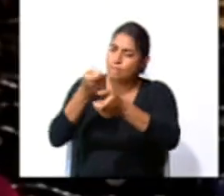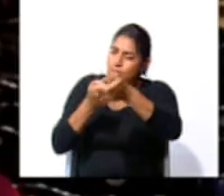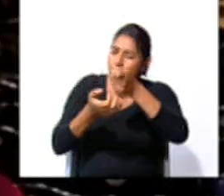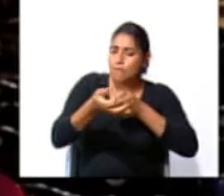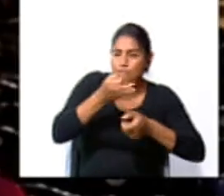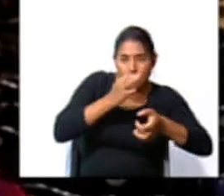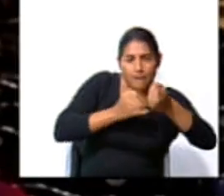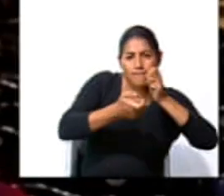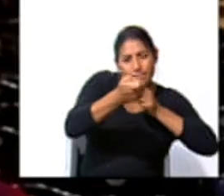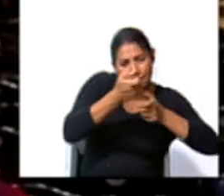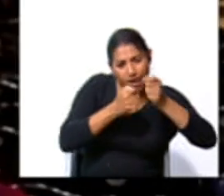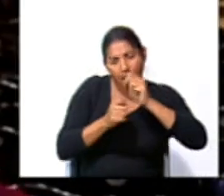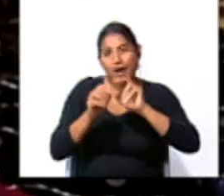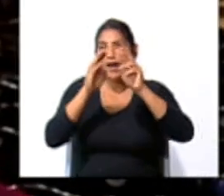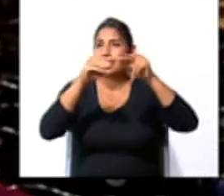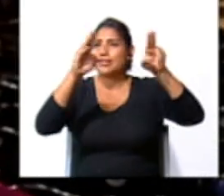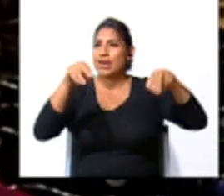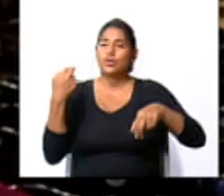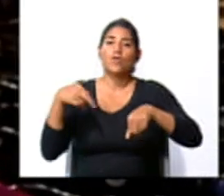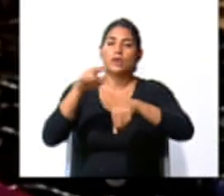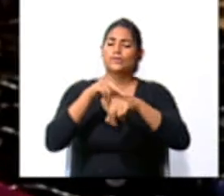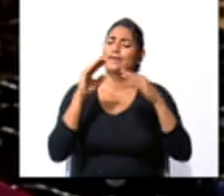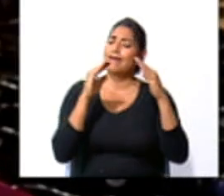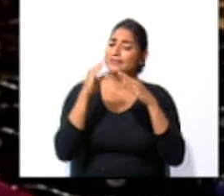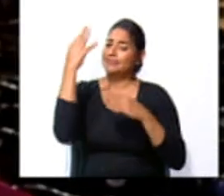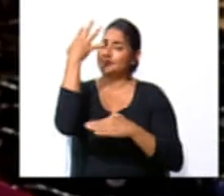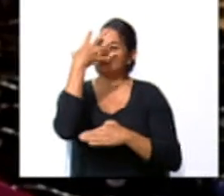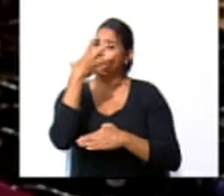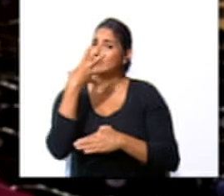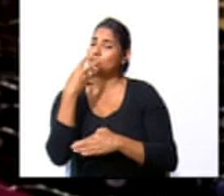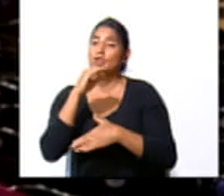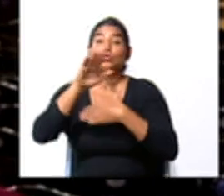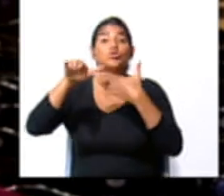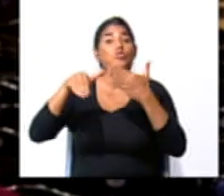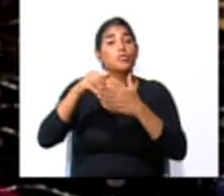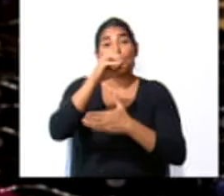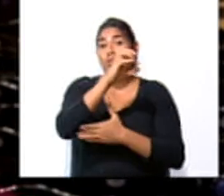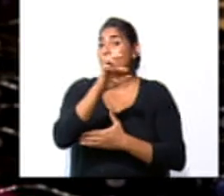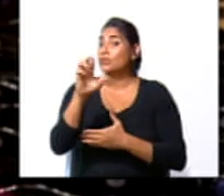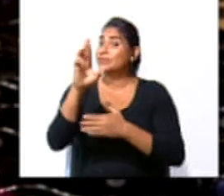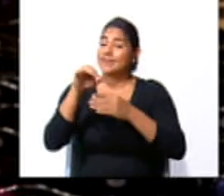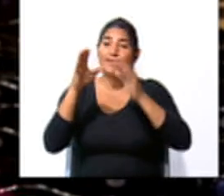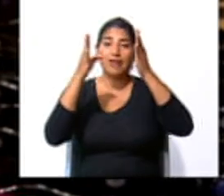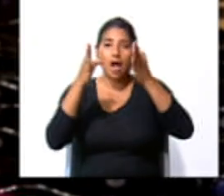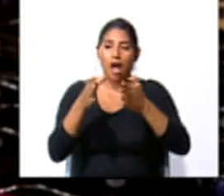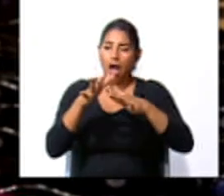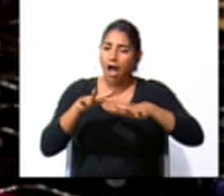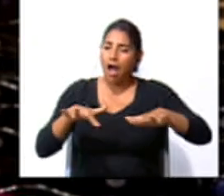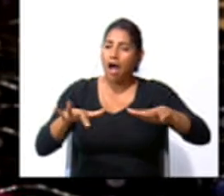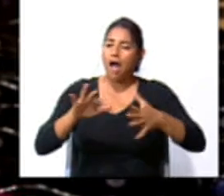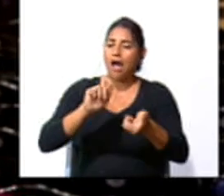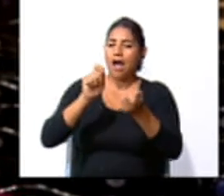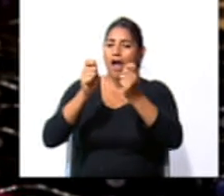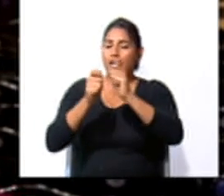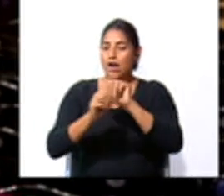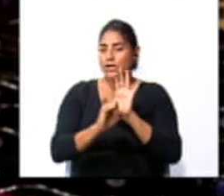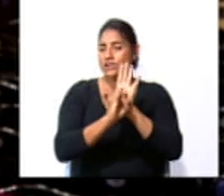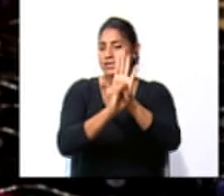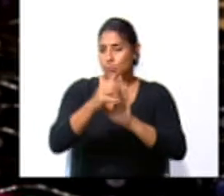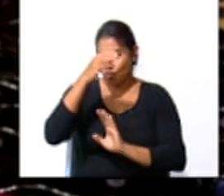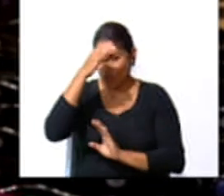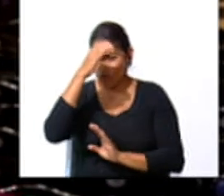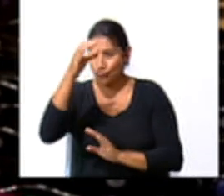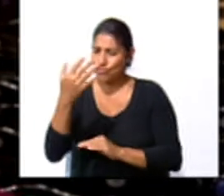El Teatro Nacional es esta casa hermosa de todos los costarricenses, esa que se convirtió en un símbolo cultural